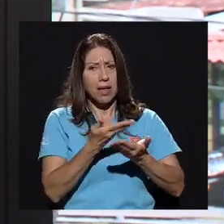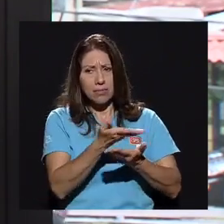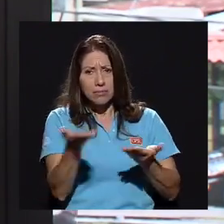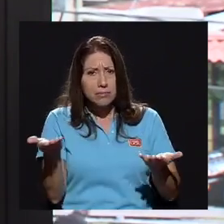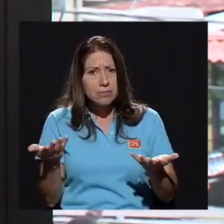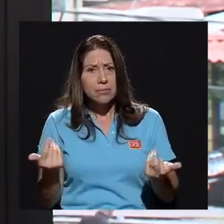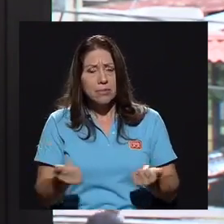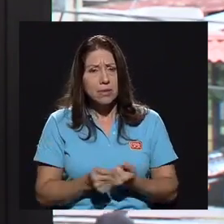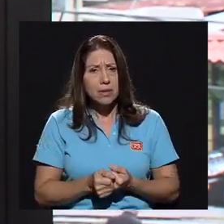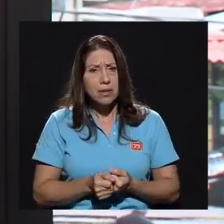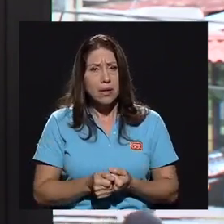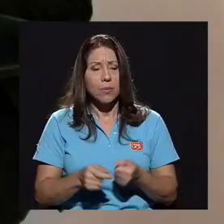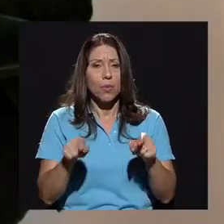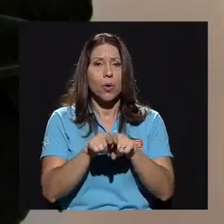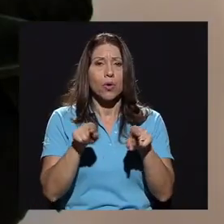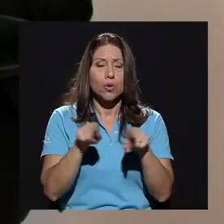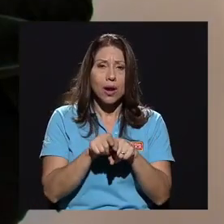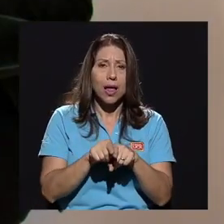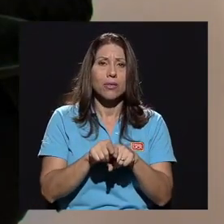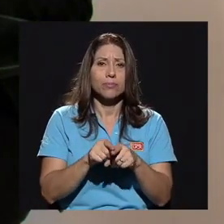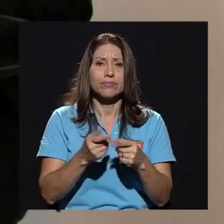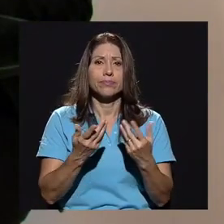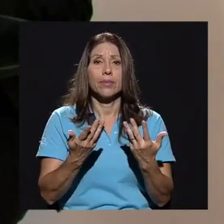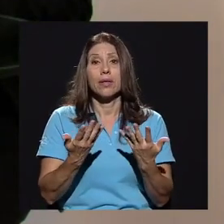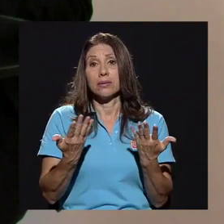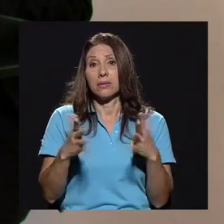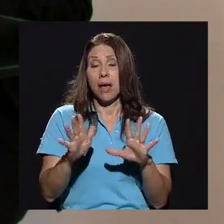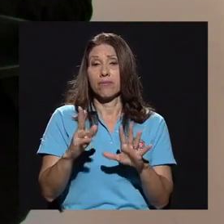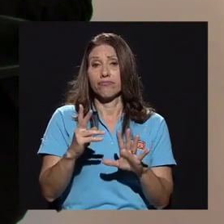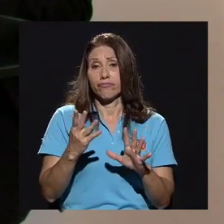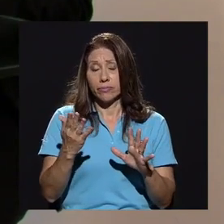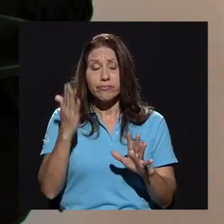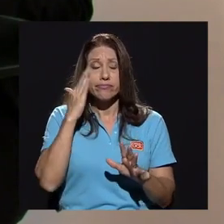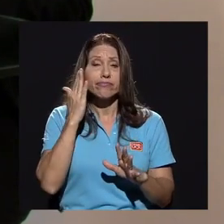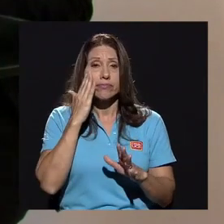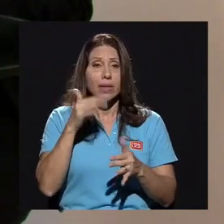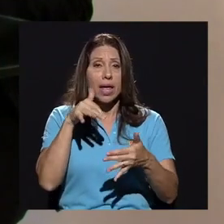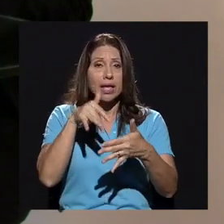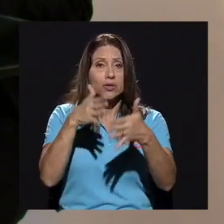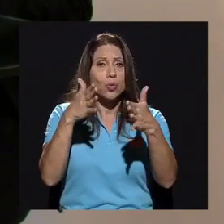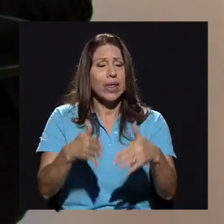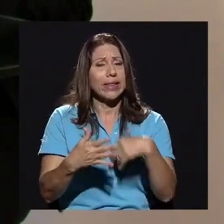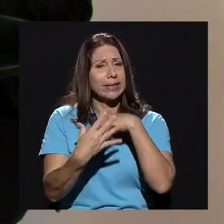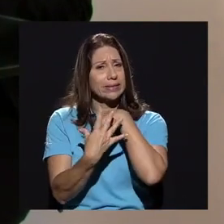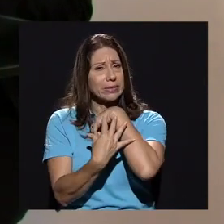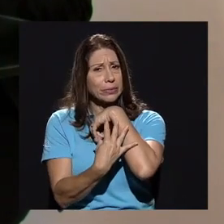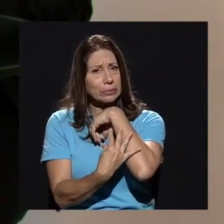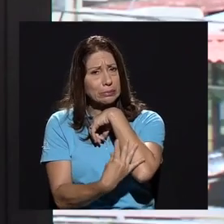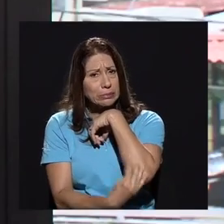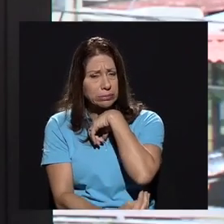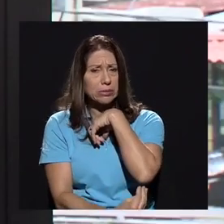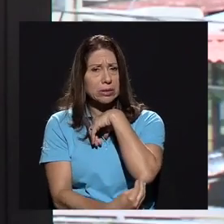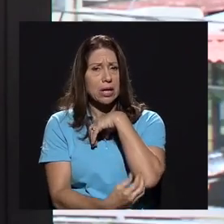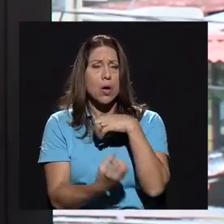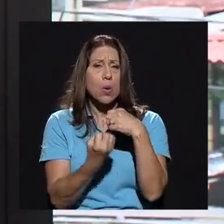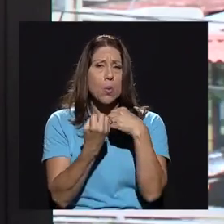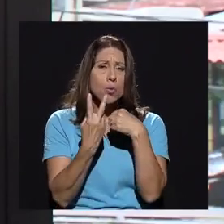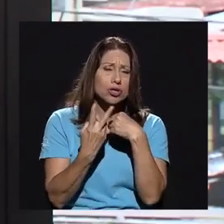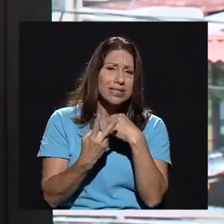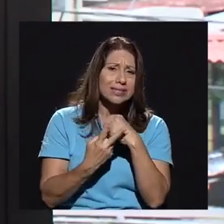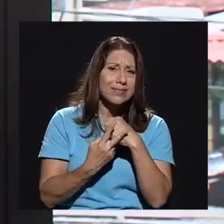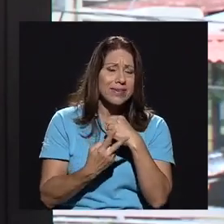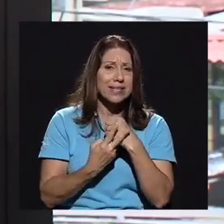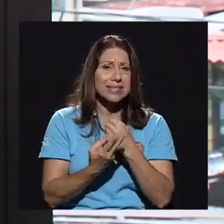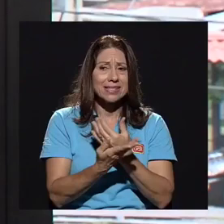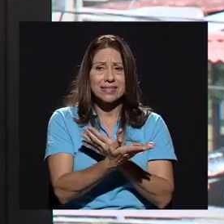de los mismos. Por otro lado, hemos tenido casos de estudiantes en extrema pobreza, que muchas